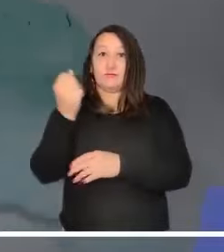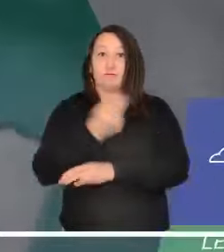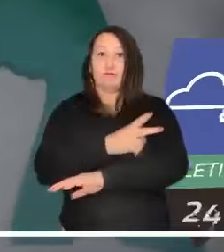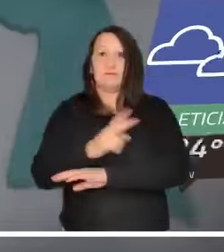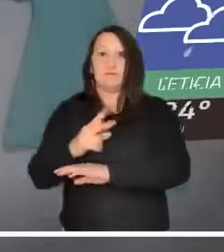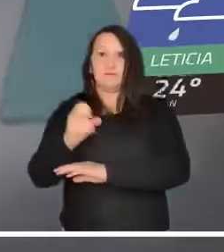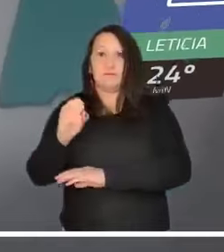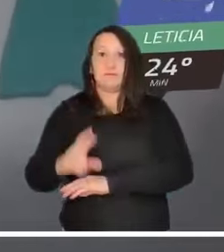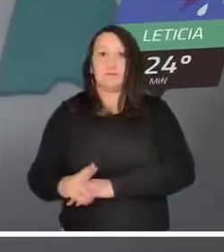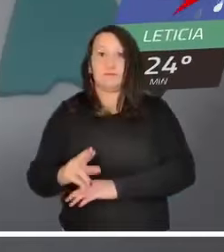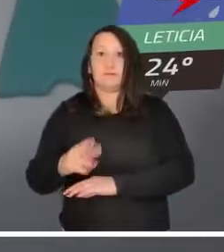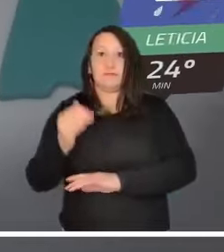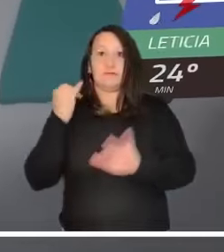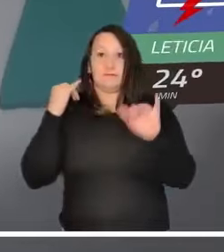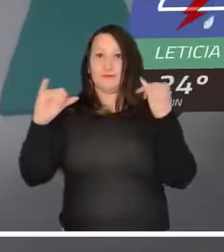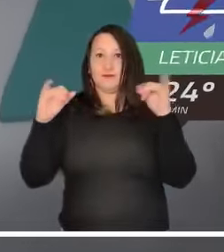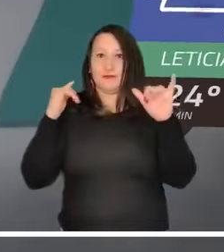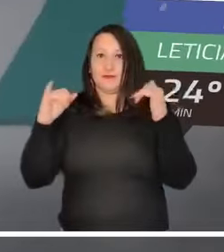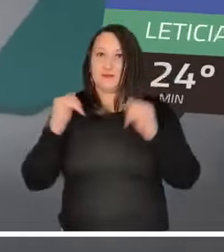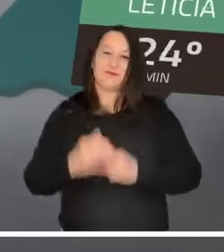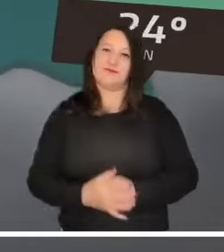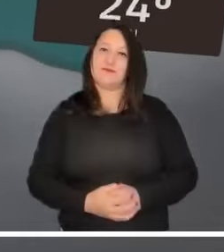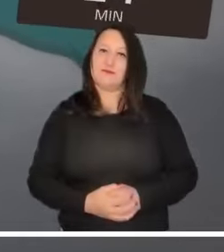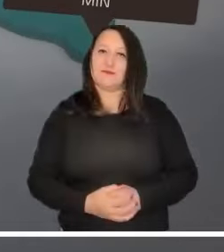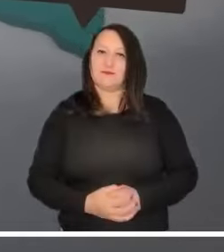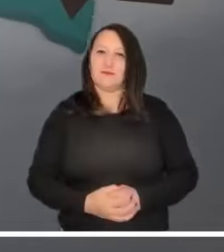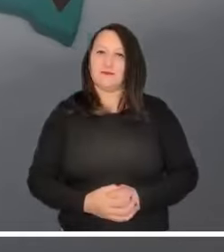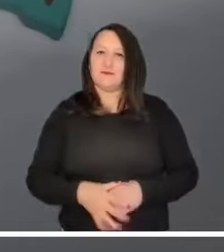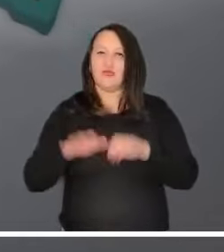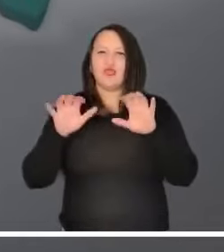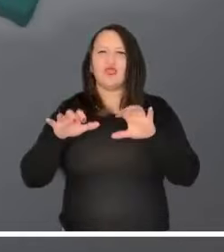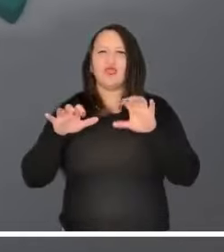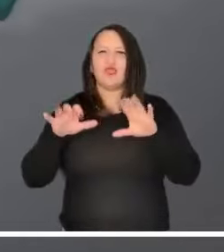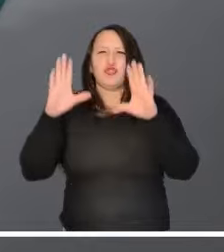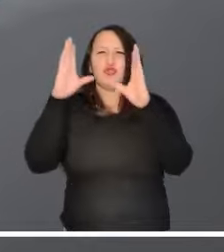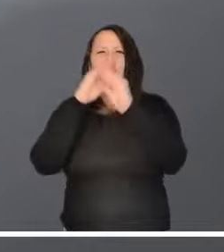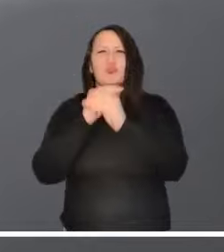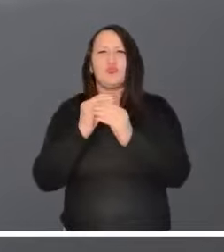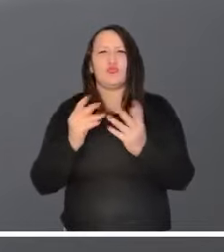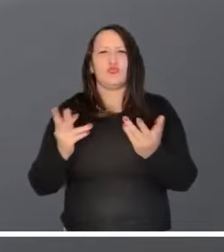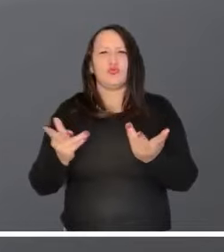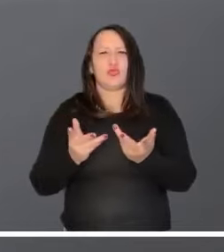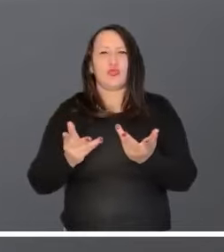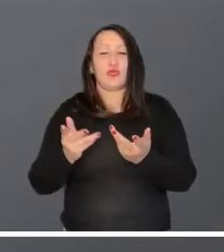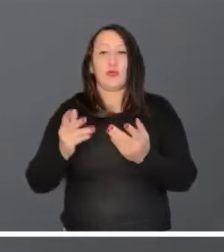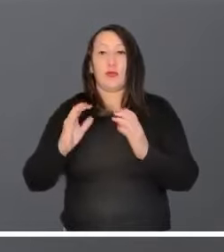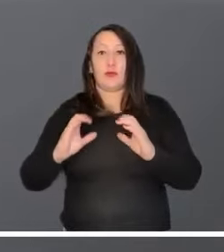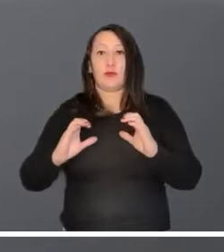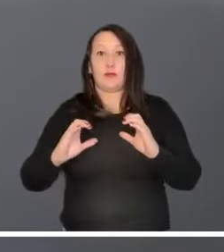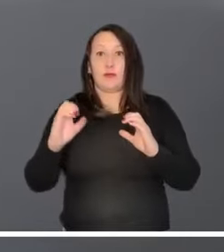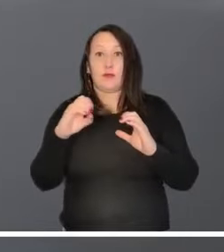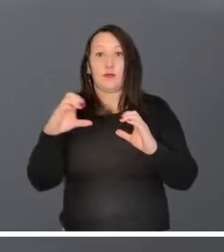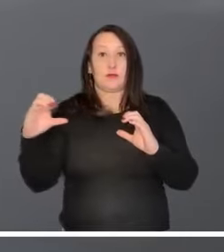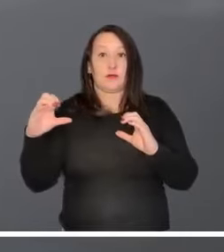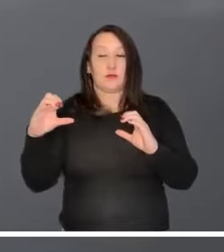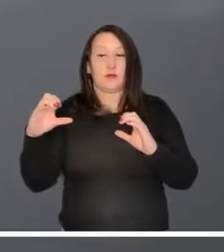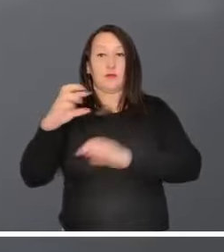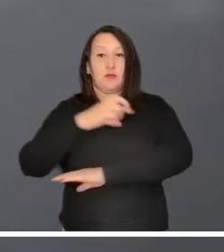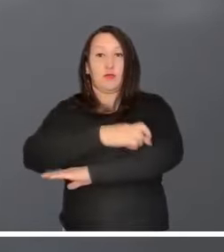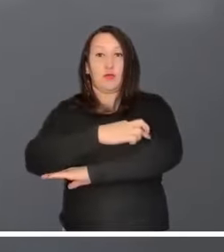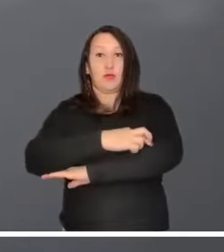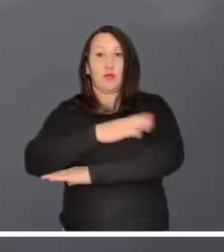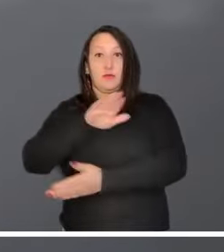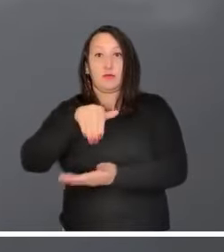Casanare. Se proyectan precipitaciones nocturnas en el occidente de Caquetá, centro de Putumayo y el